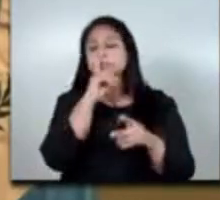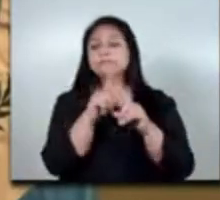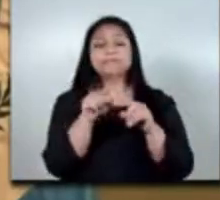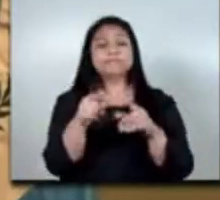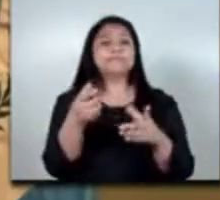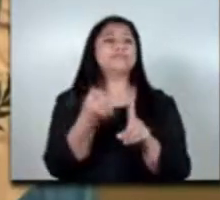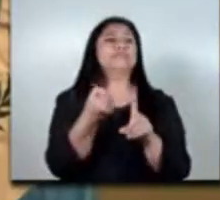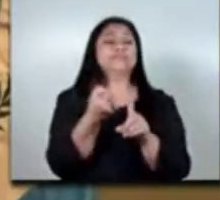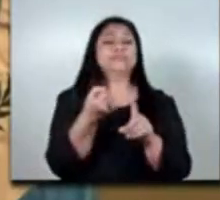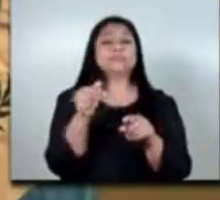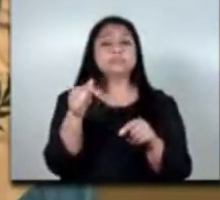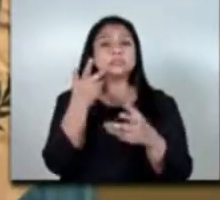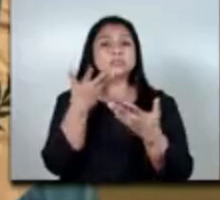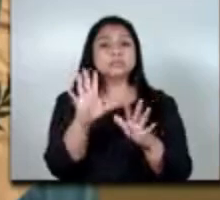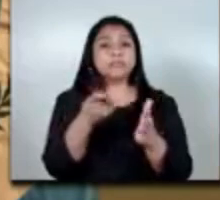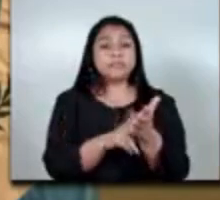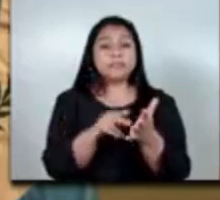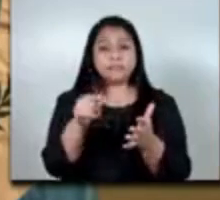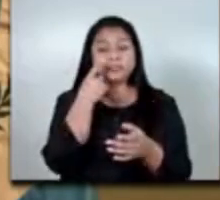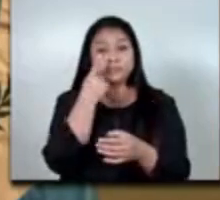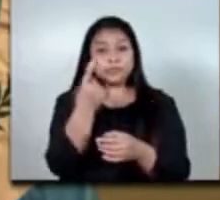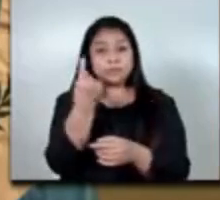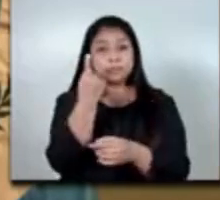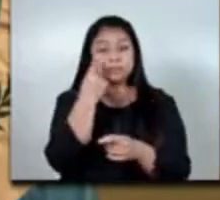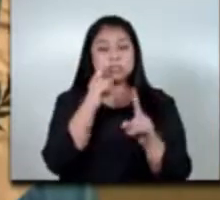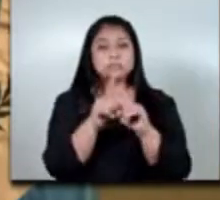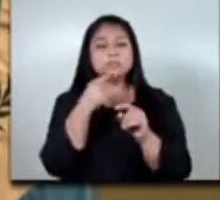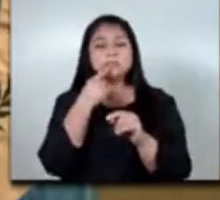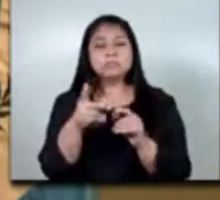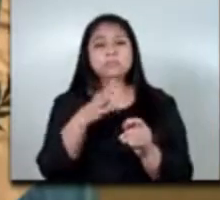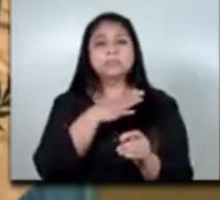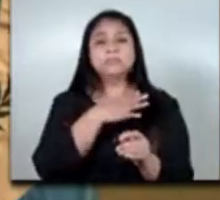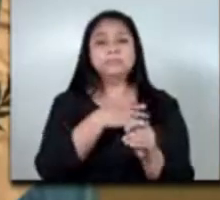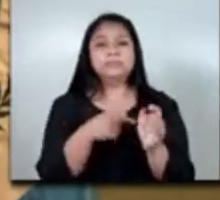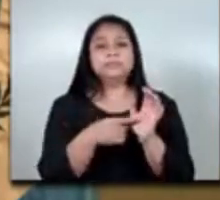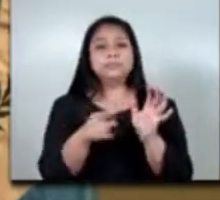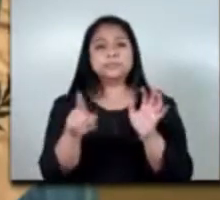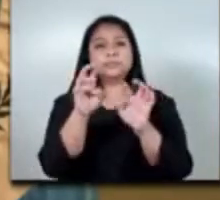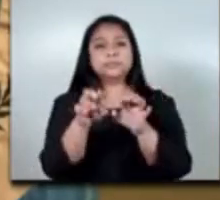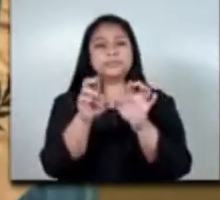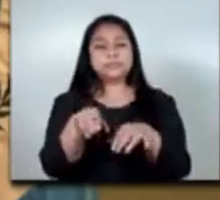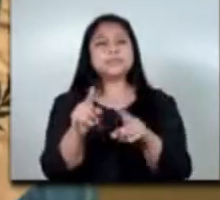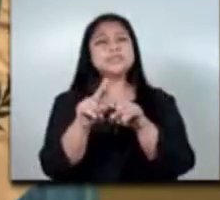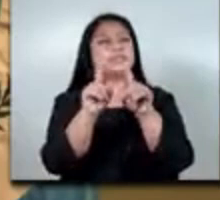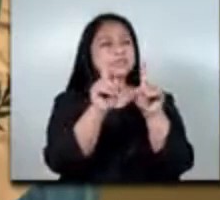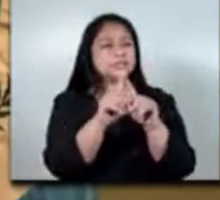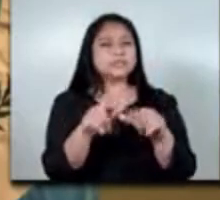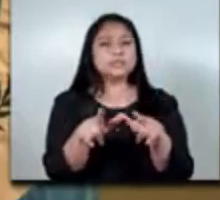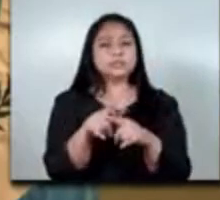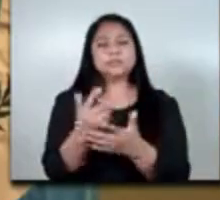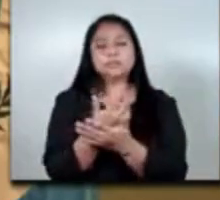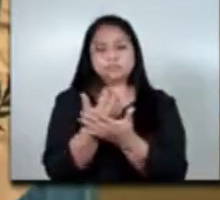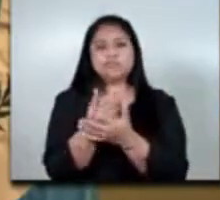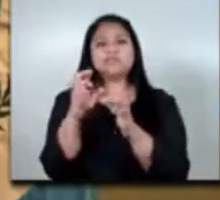epidemia ha reafirmado el rol esencial que desempeñan las personas trabajadoras migrantes en muchos sectores de la economía